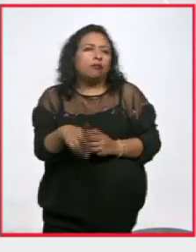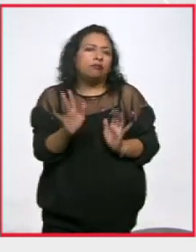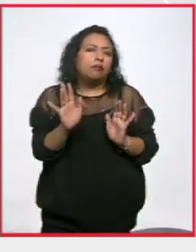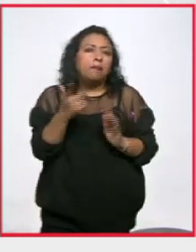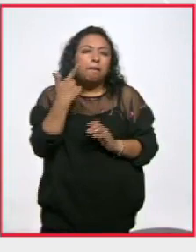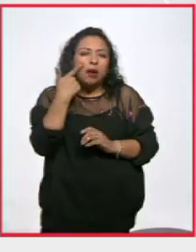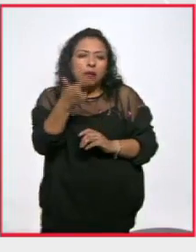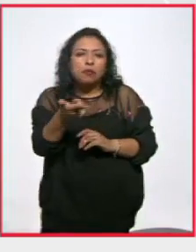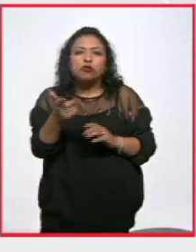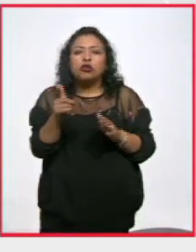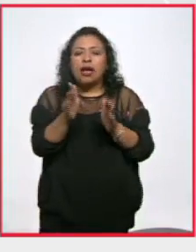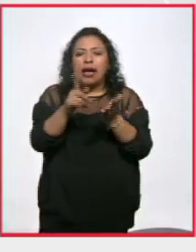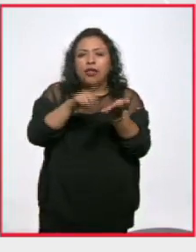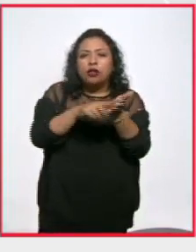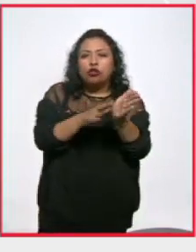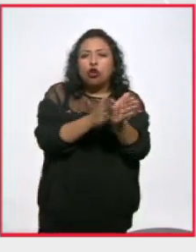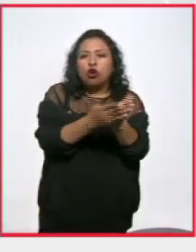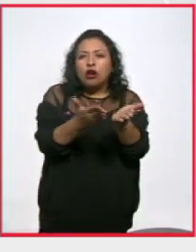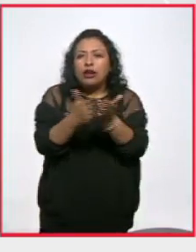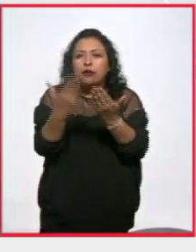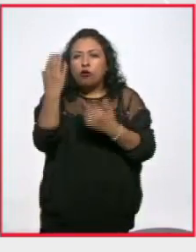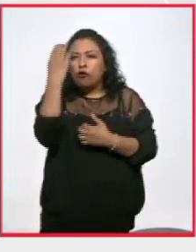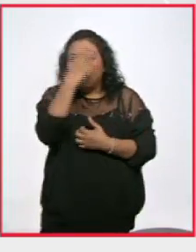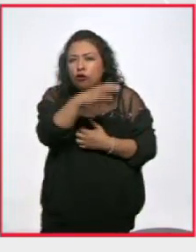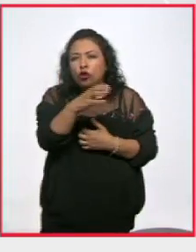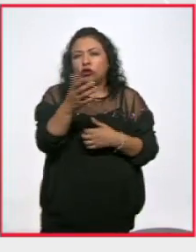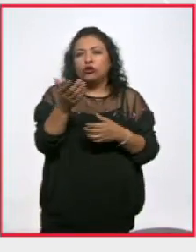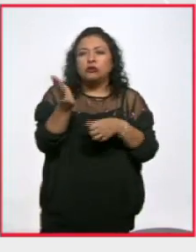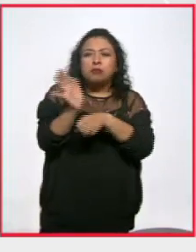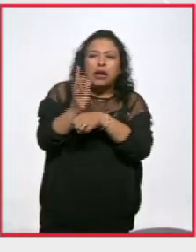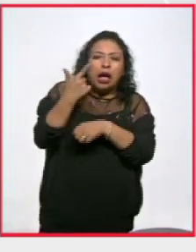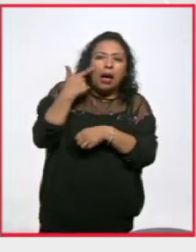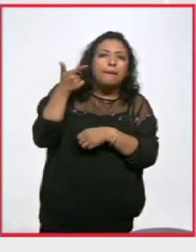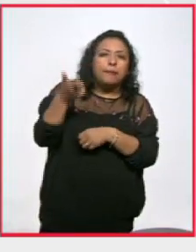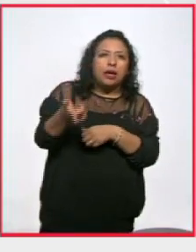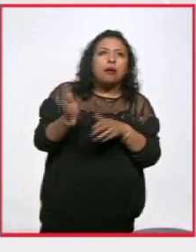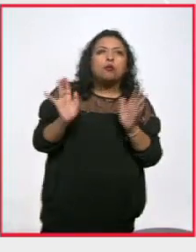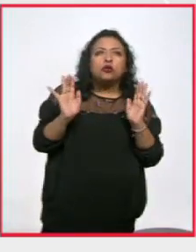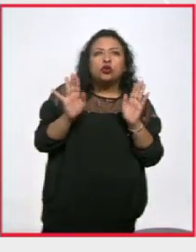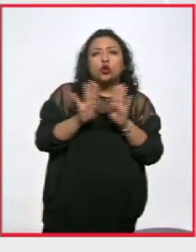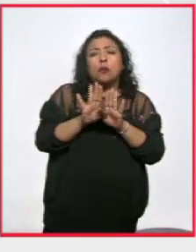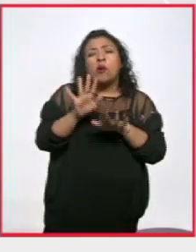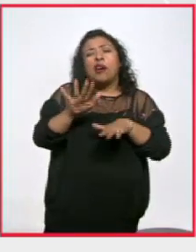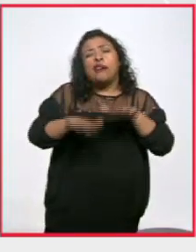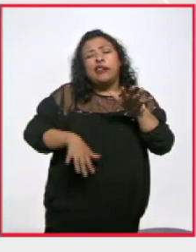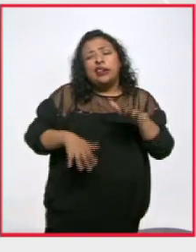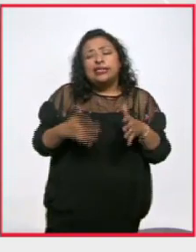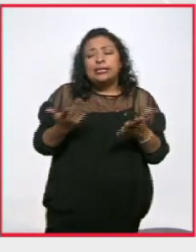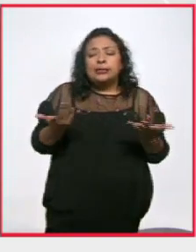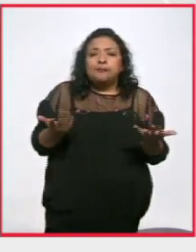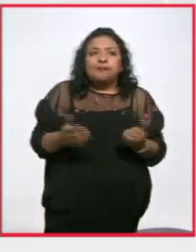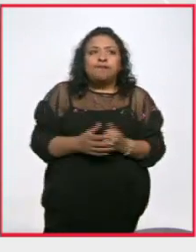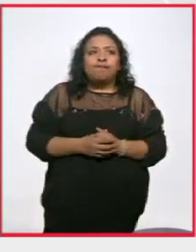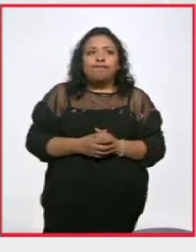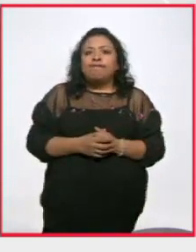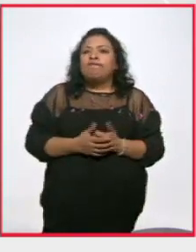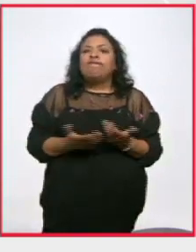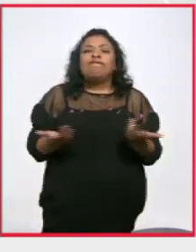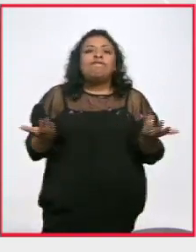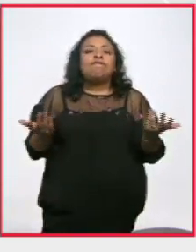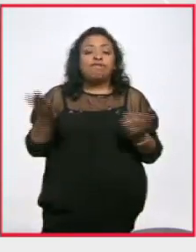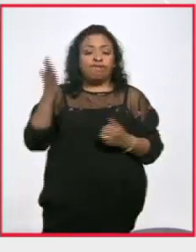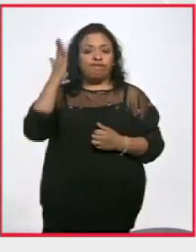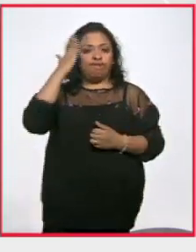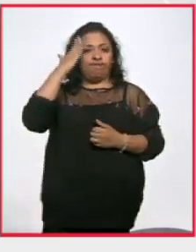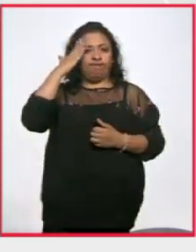detectar en los libros en las fotografías en las películas que es un movimiento a veces donde los